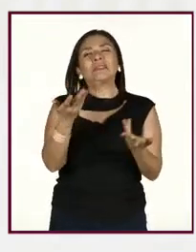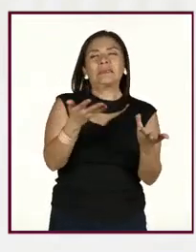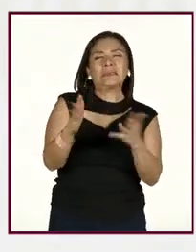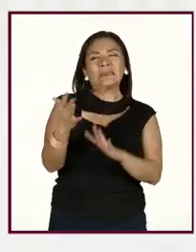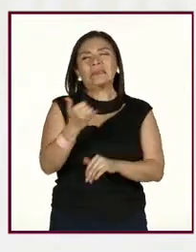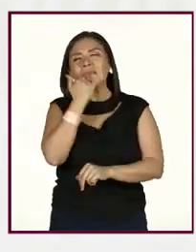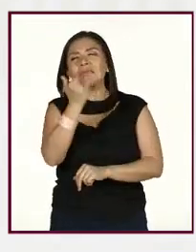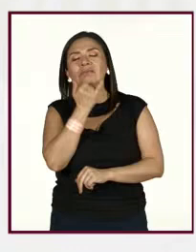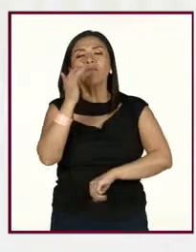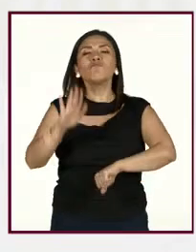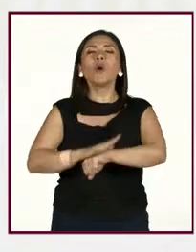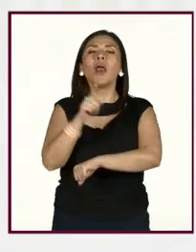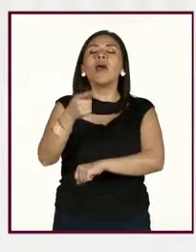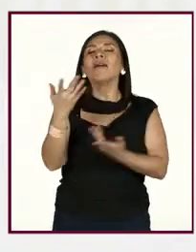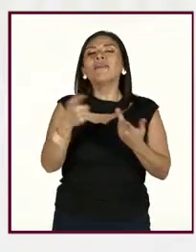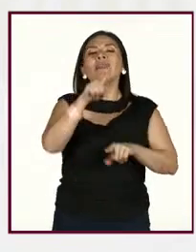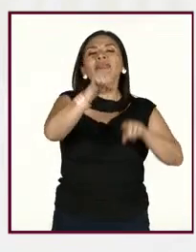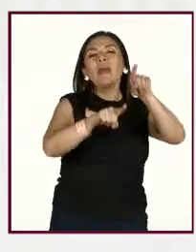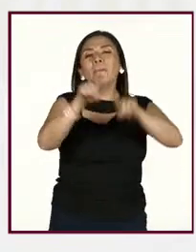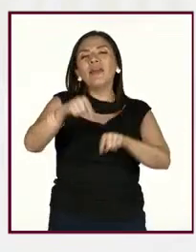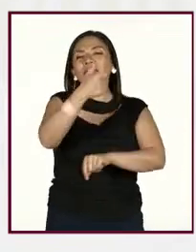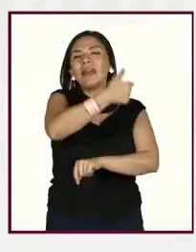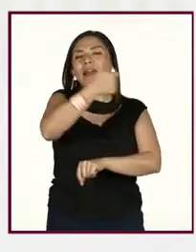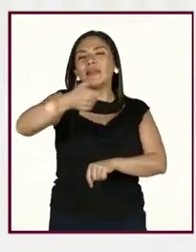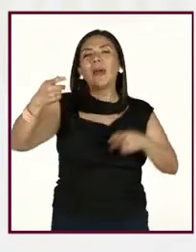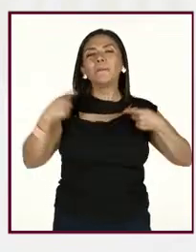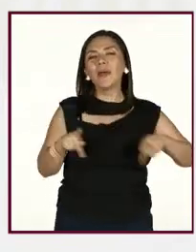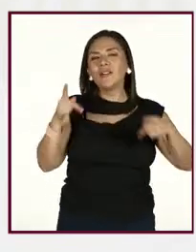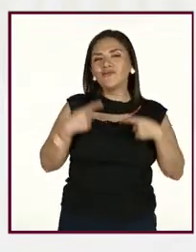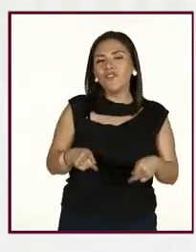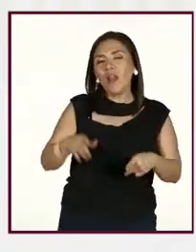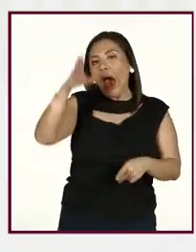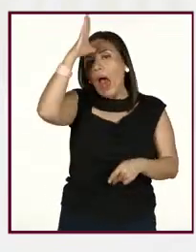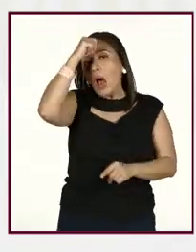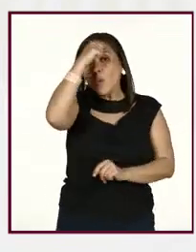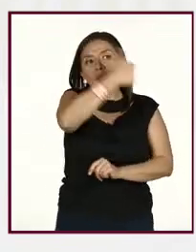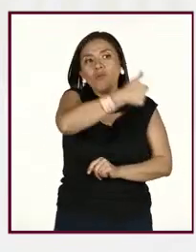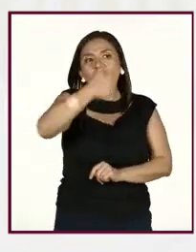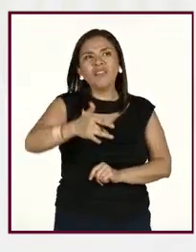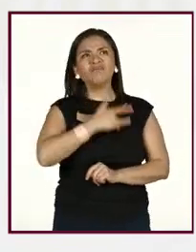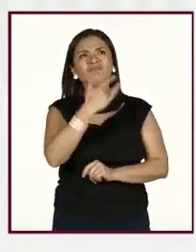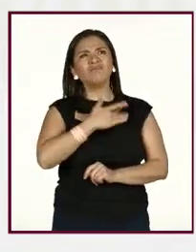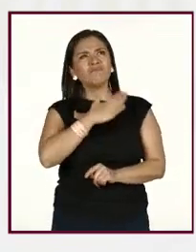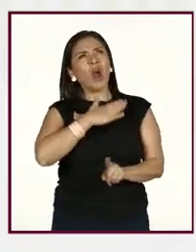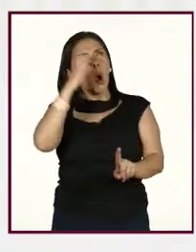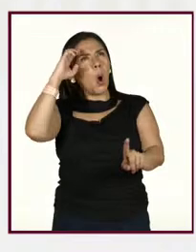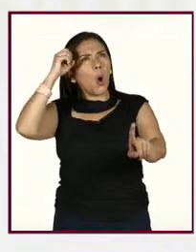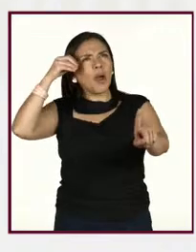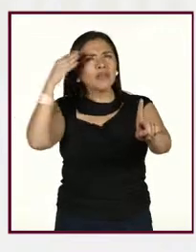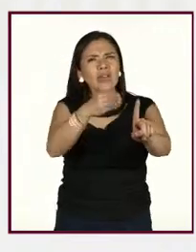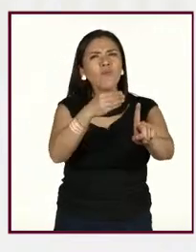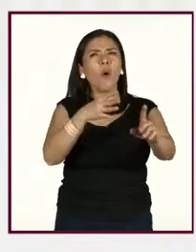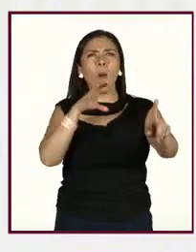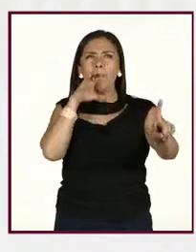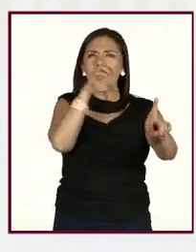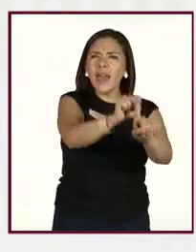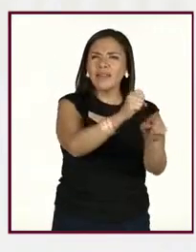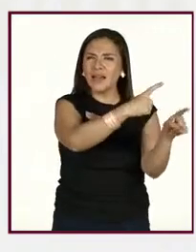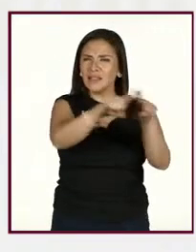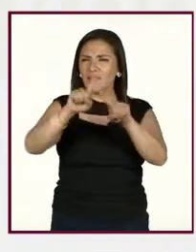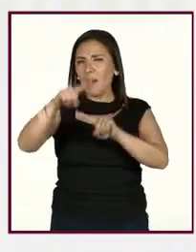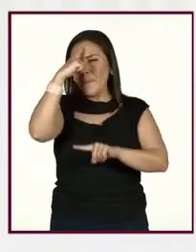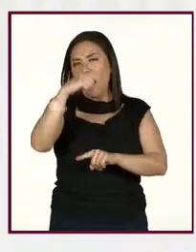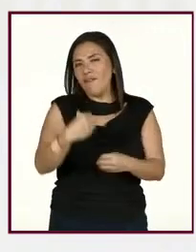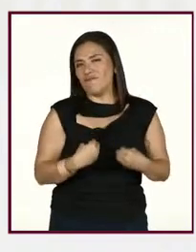pues igual varía de persona en persona, ¿no?, de acuerdo con sus metas, con sus objetivos de vida. Pero,